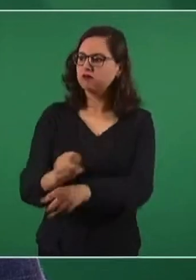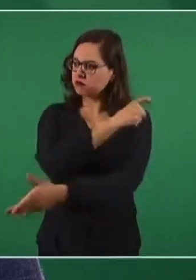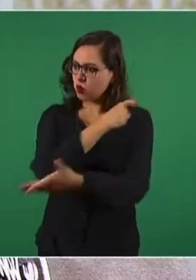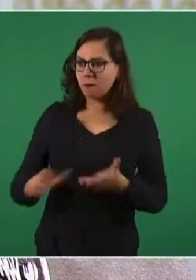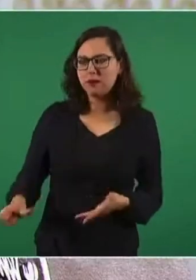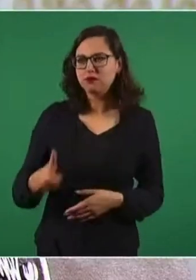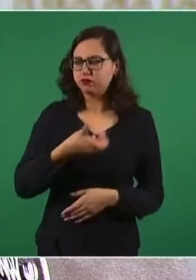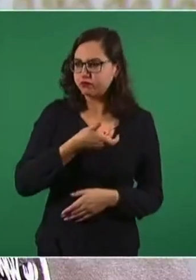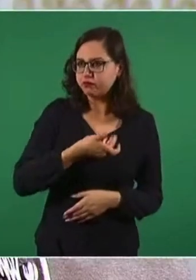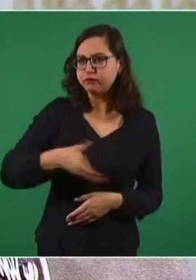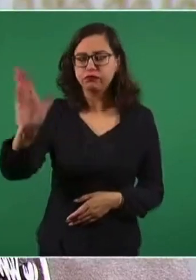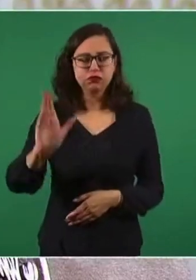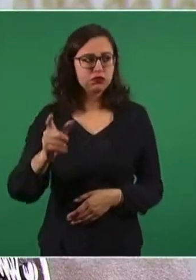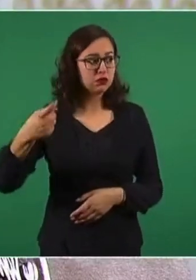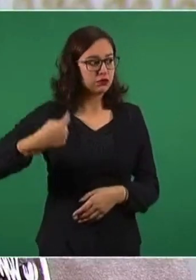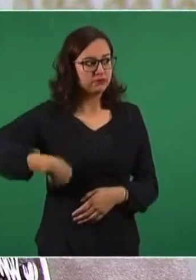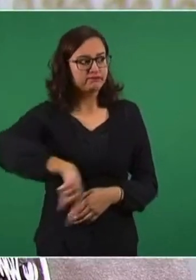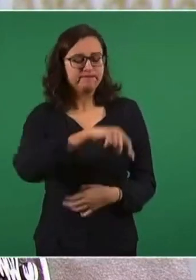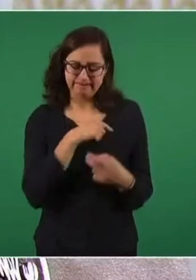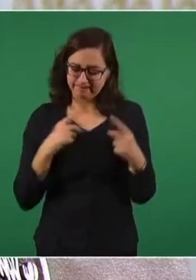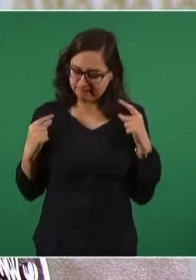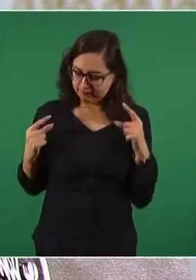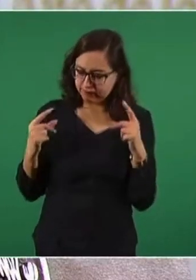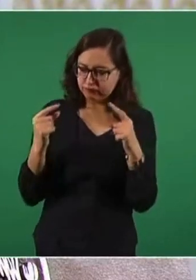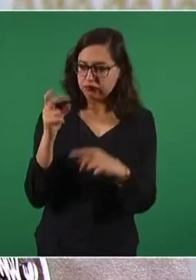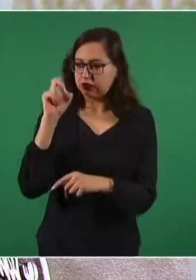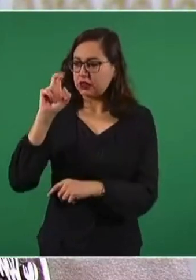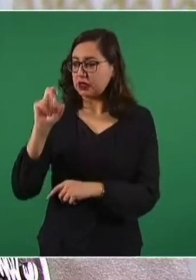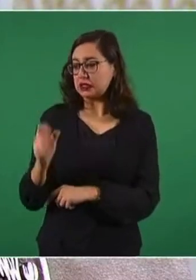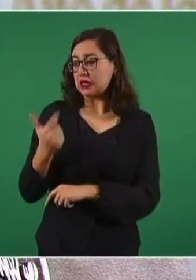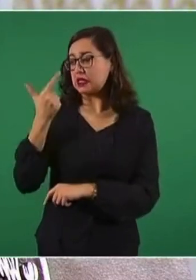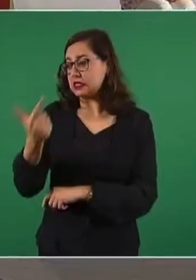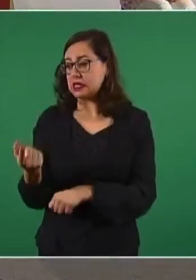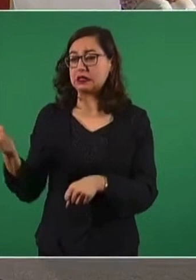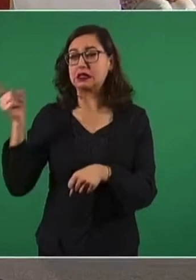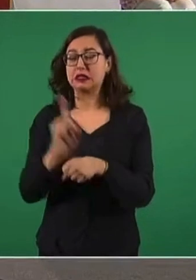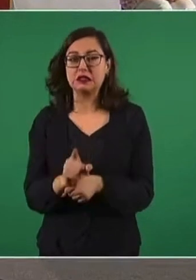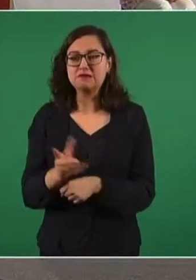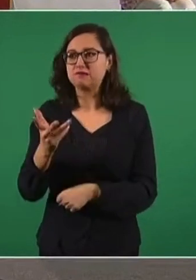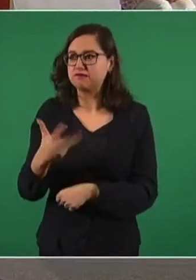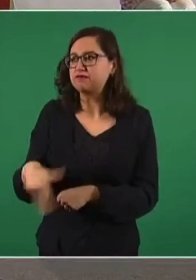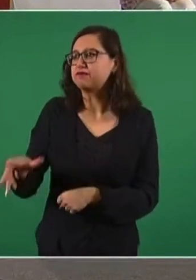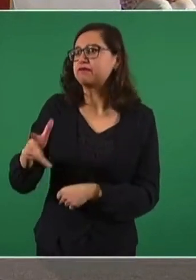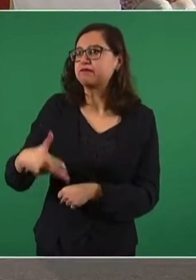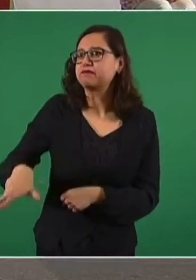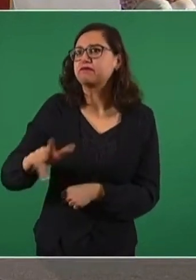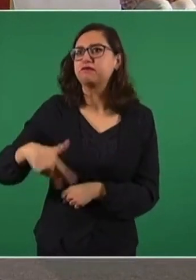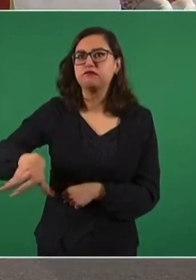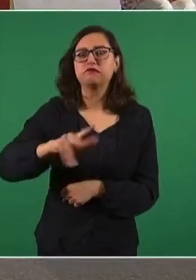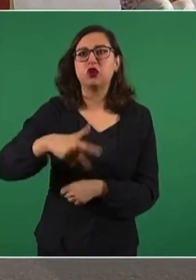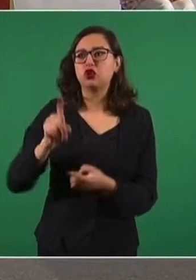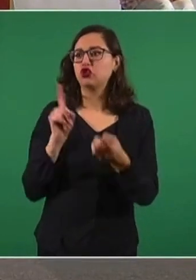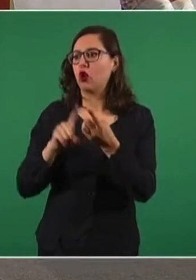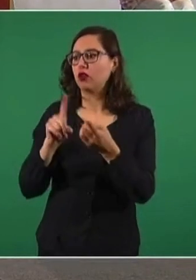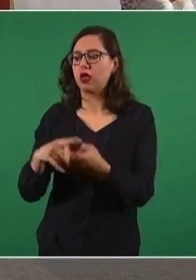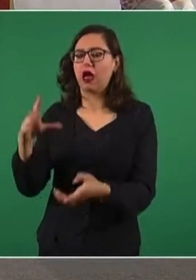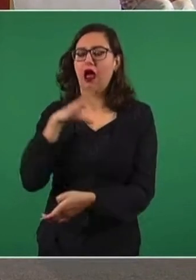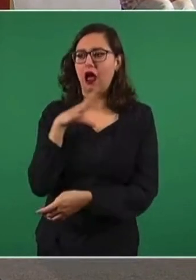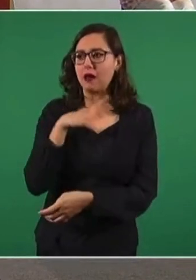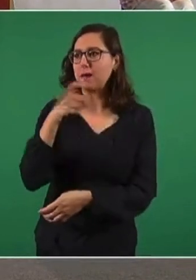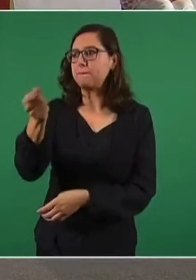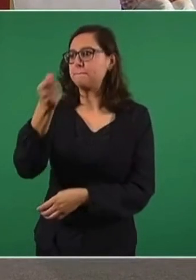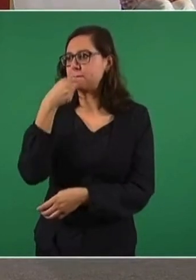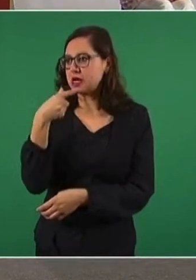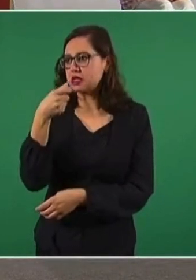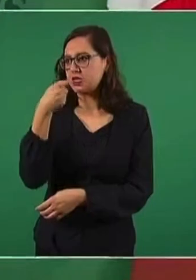durante 37 días, establecer, construir y ejecutar un plan B para la compra sectorial. En la